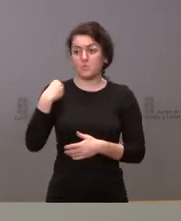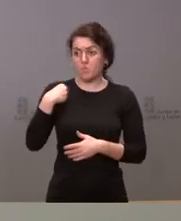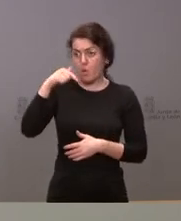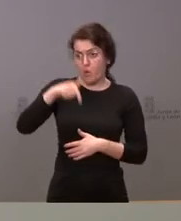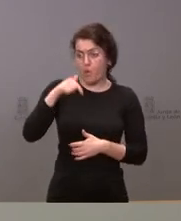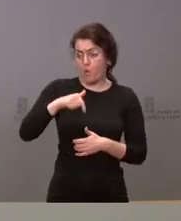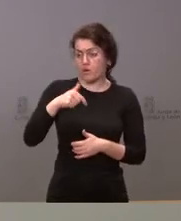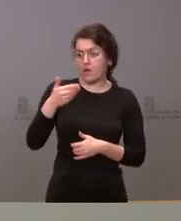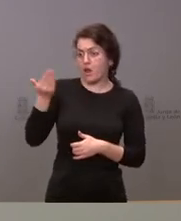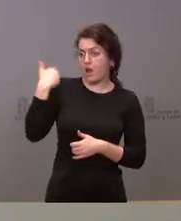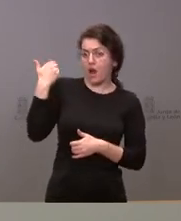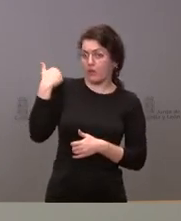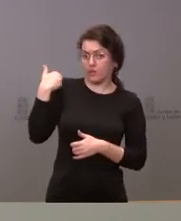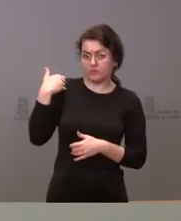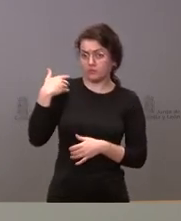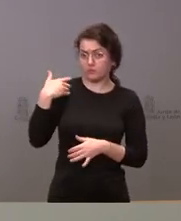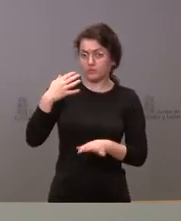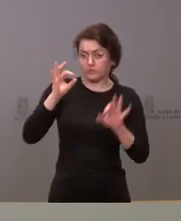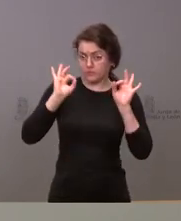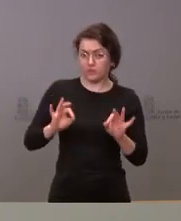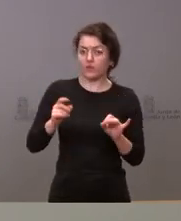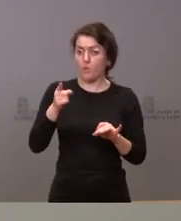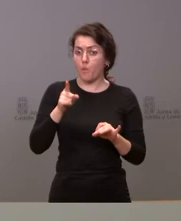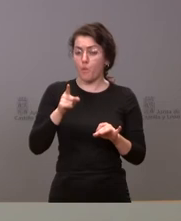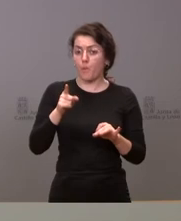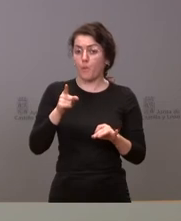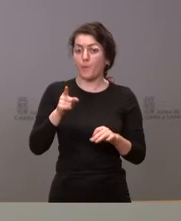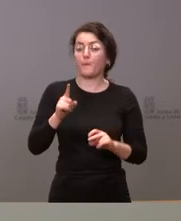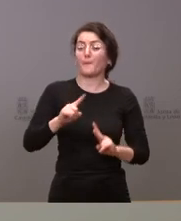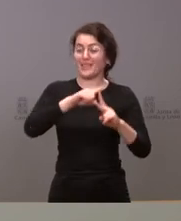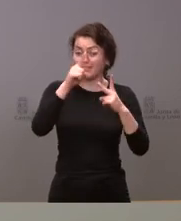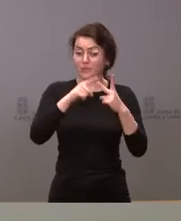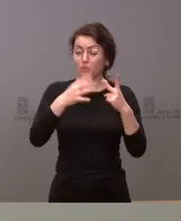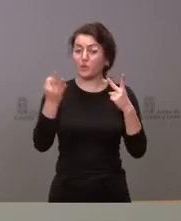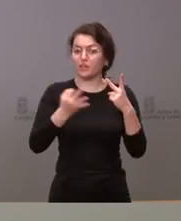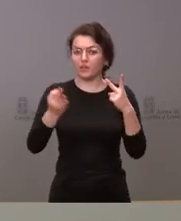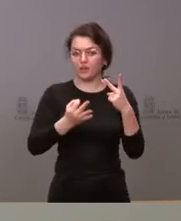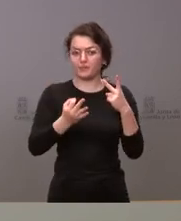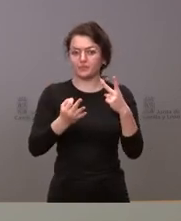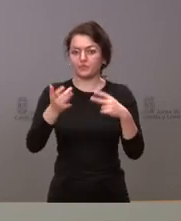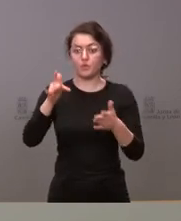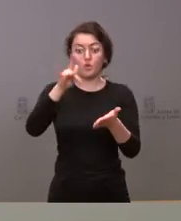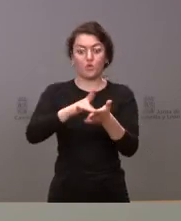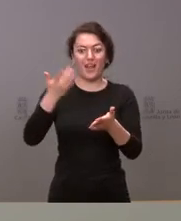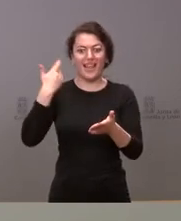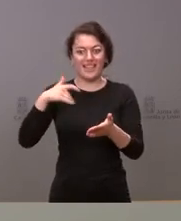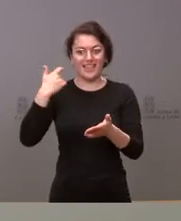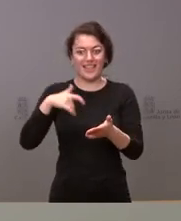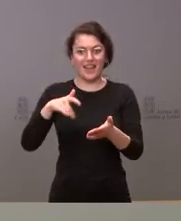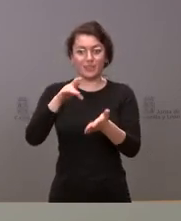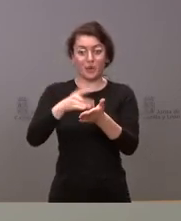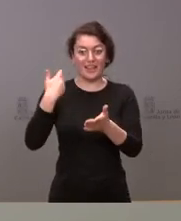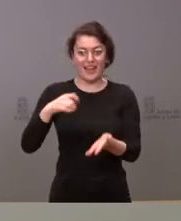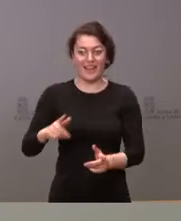sino en los días precedentes y lo segundo naturalmente es en el momento en que la sesión de investidura tenga fecha pues